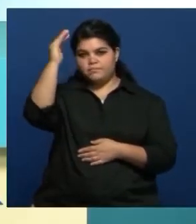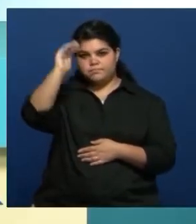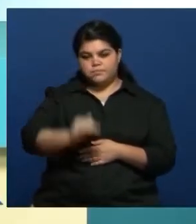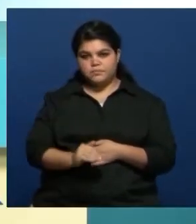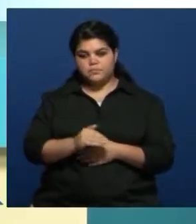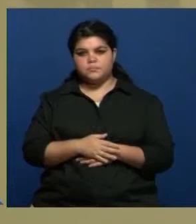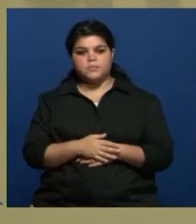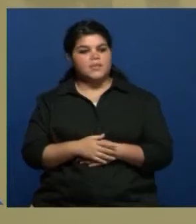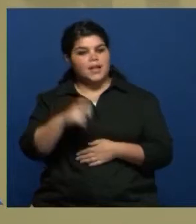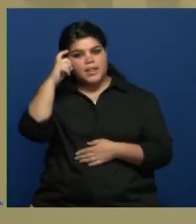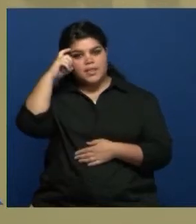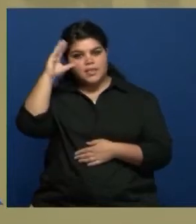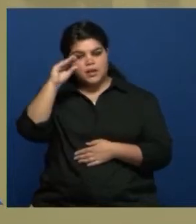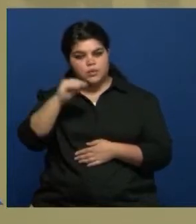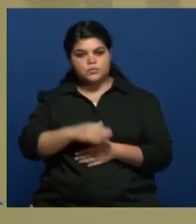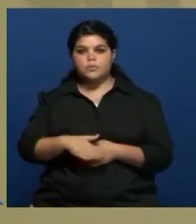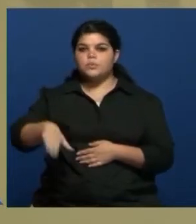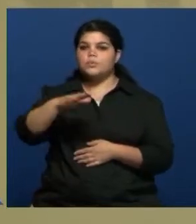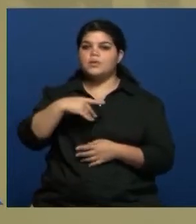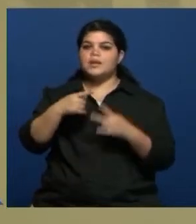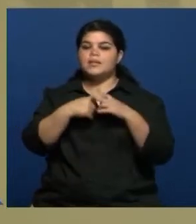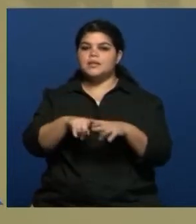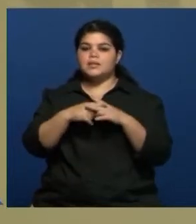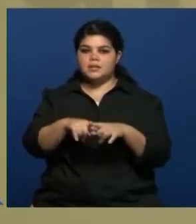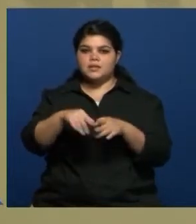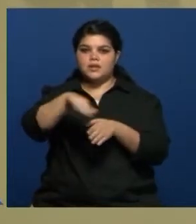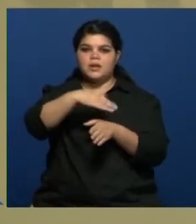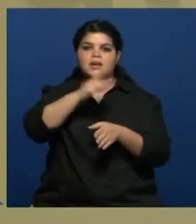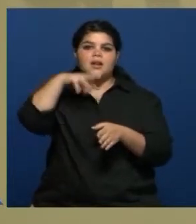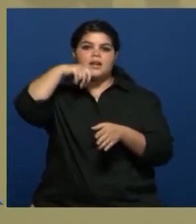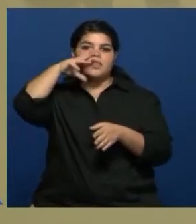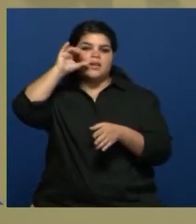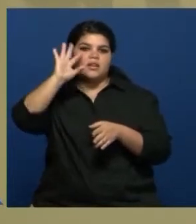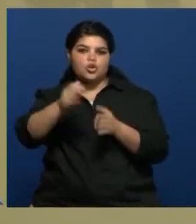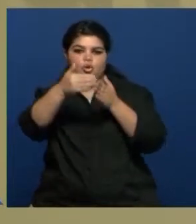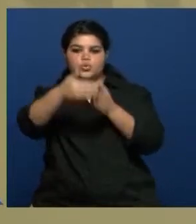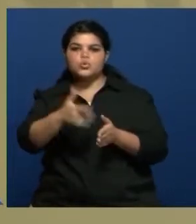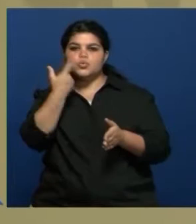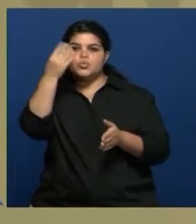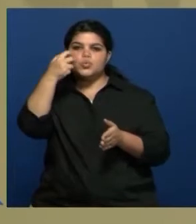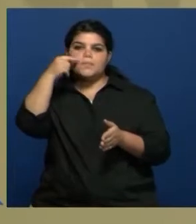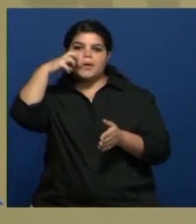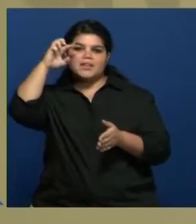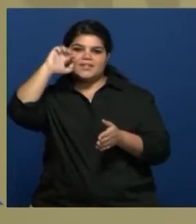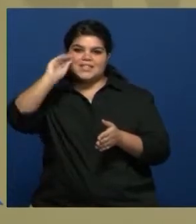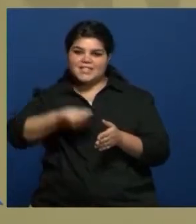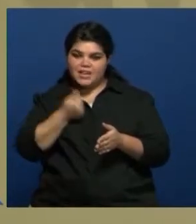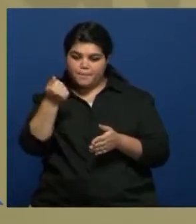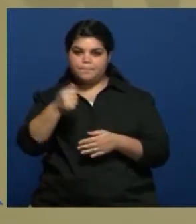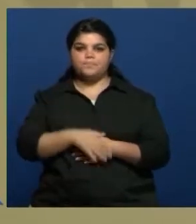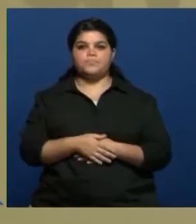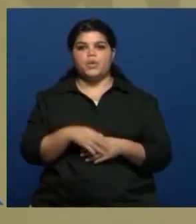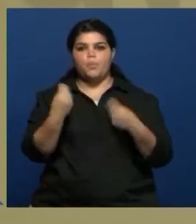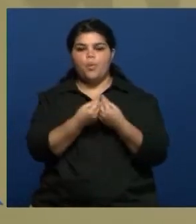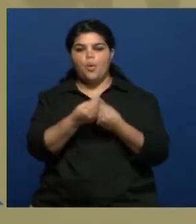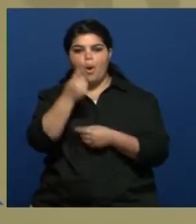A las 10 de la noche, muy bien. Ahí en el Teatro del Taller, la calle Granaderos y Suipacha, para que se ubique la gente. Varias veces ha venido Manu García acá y hemos hablado